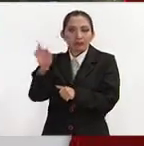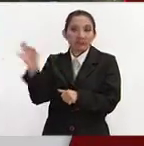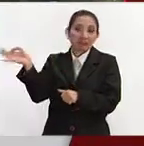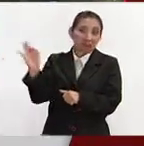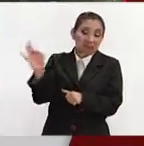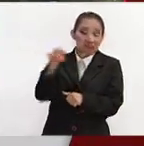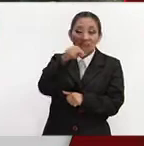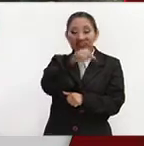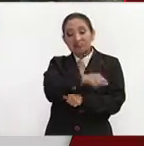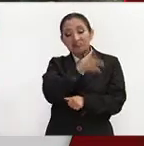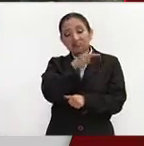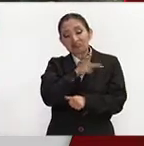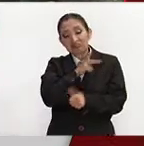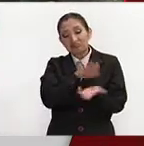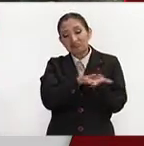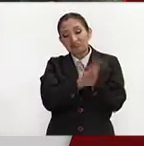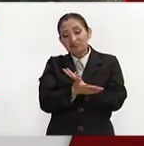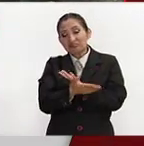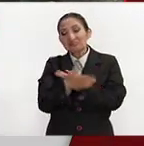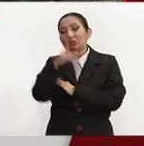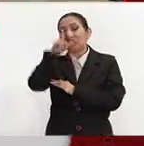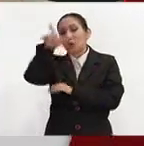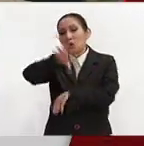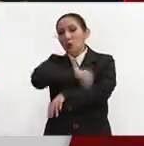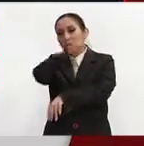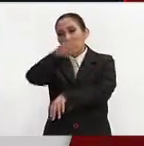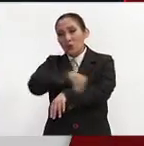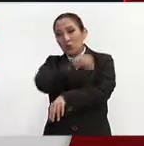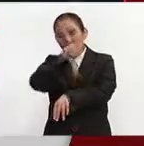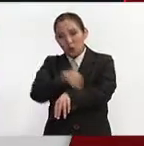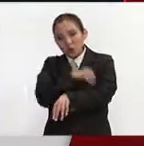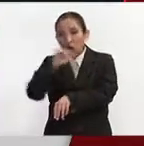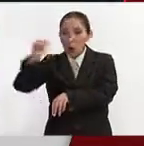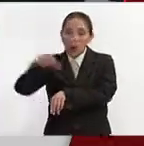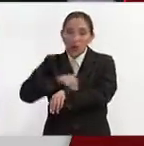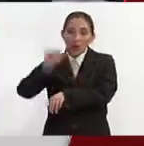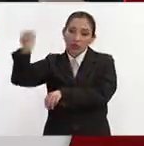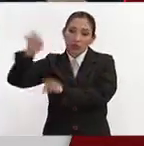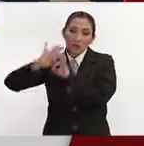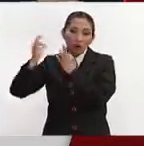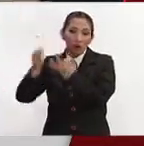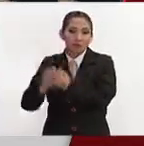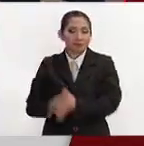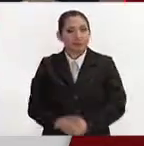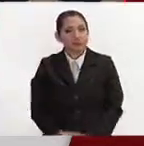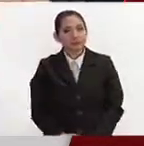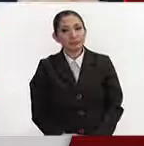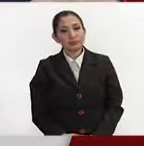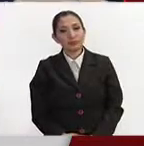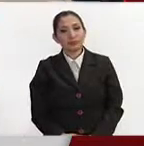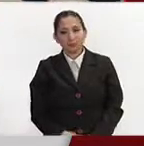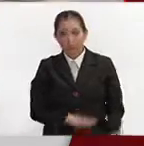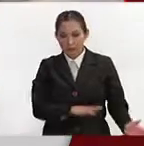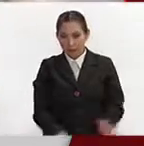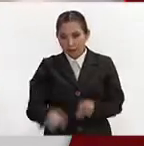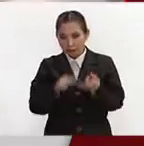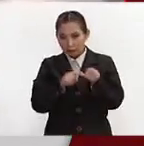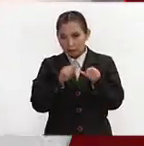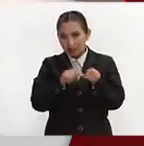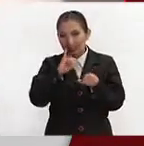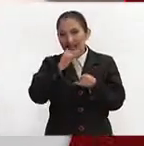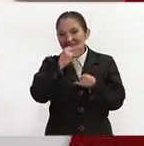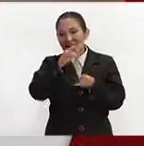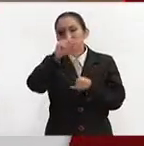posibilidad de generar energía eléctrica y energías por métodos alternativos. Finalmente, la ingeniería